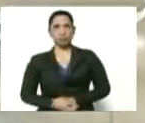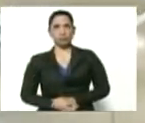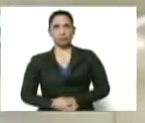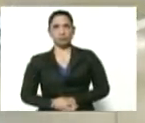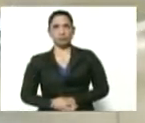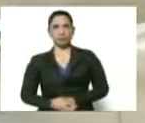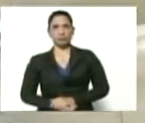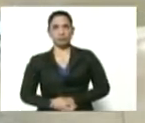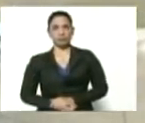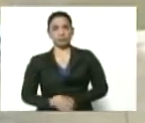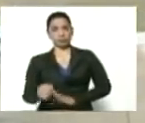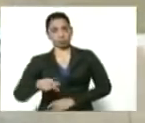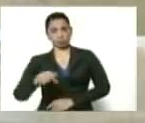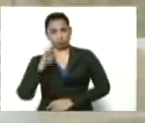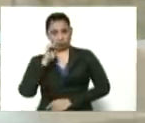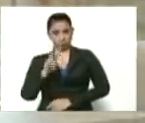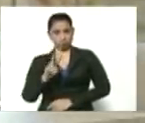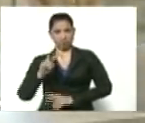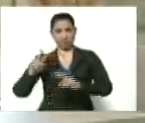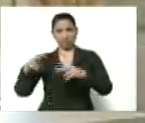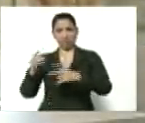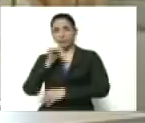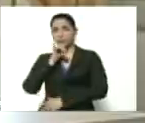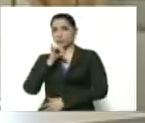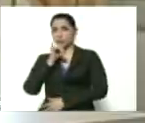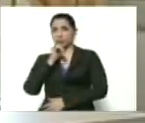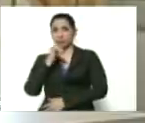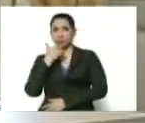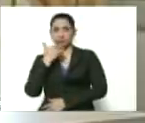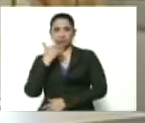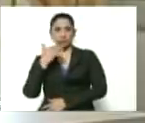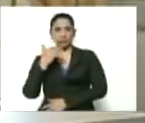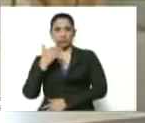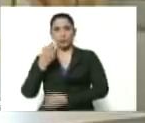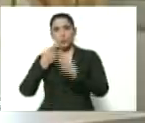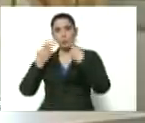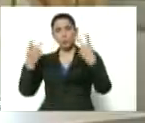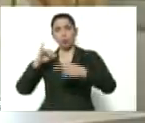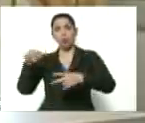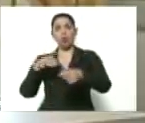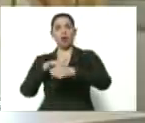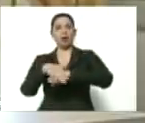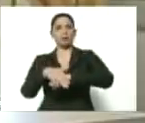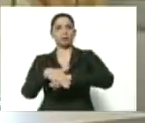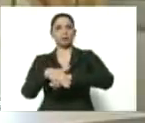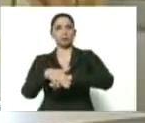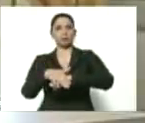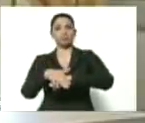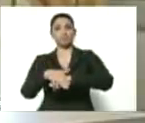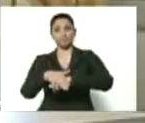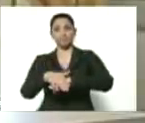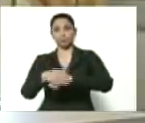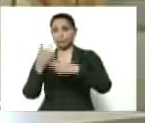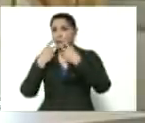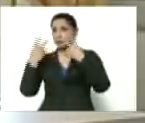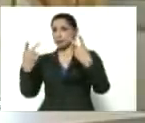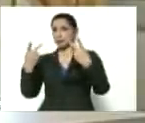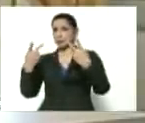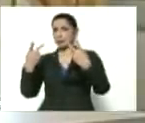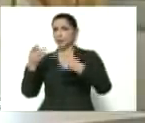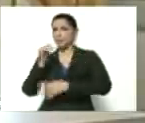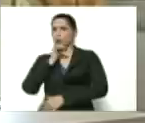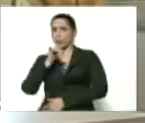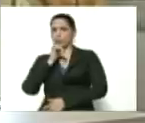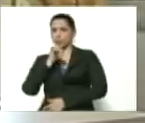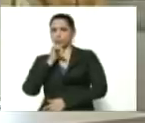Hoy hubo una rueda de prensa que casi que hay que pasar en cadena, Jorge Rodríguez. Una rueda de prensa con revelaciones